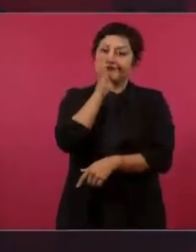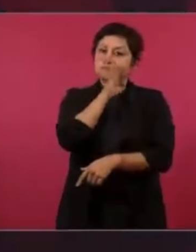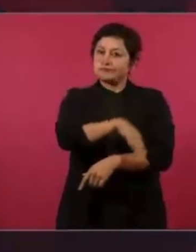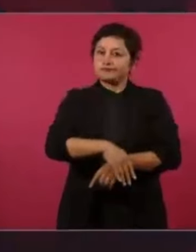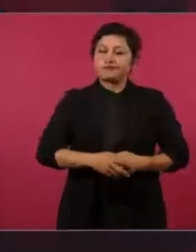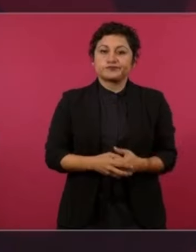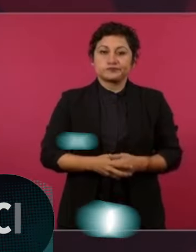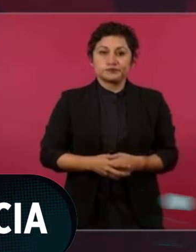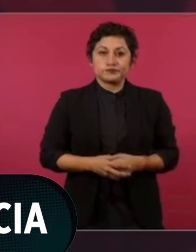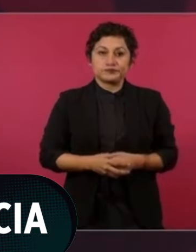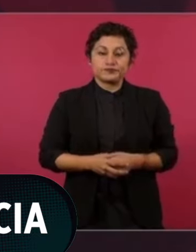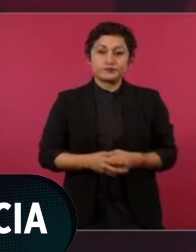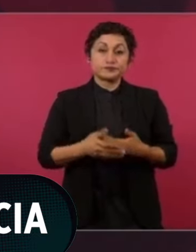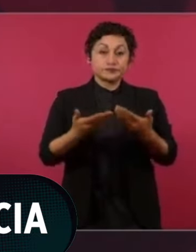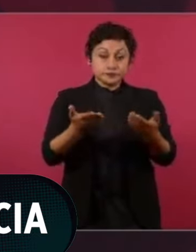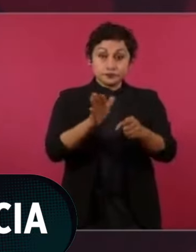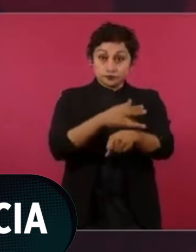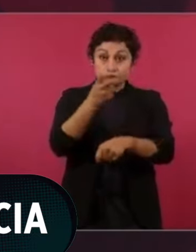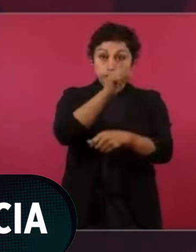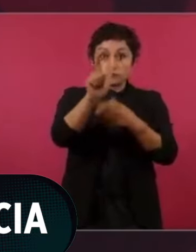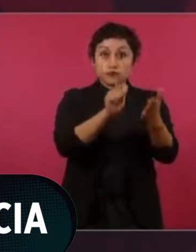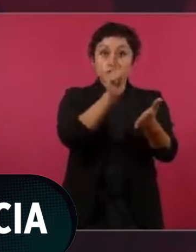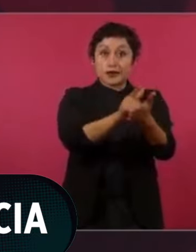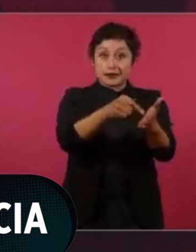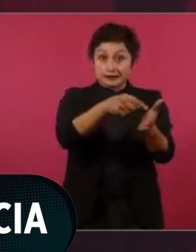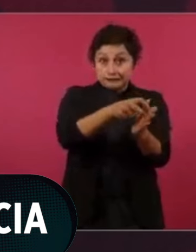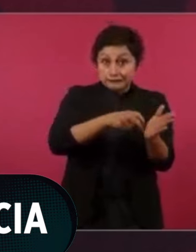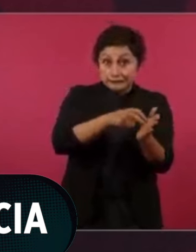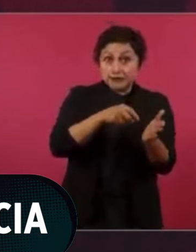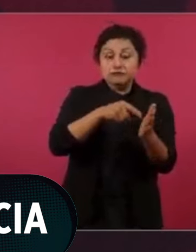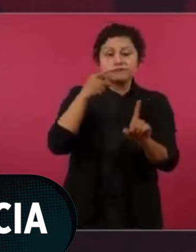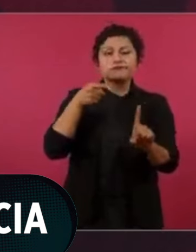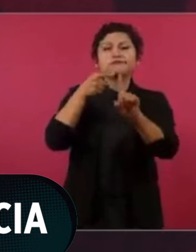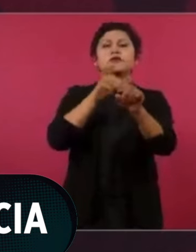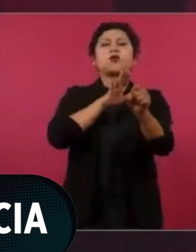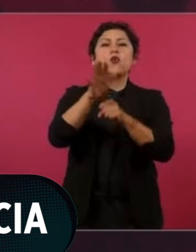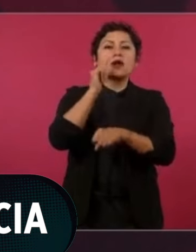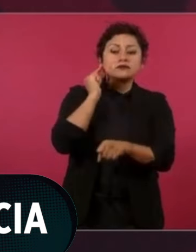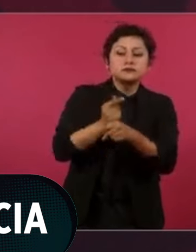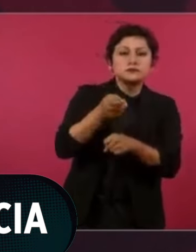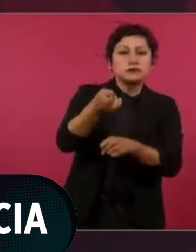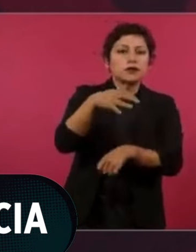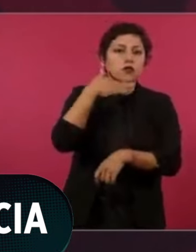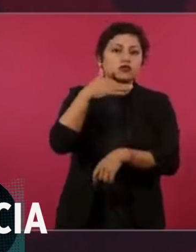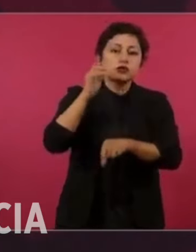Eso es lo que busca la reforma, limpiar de corrupción el Poder Judicial.